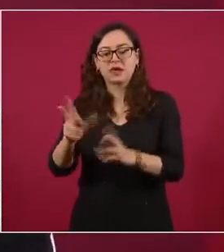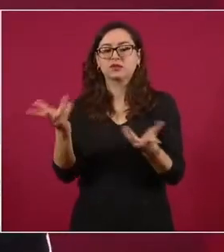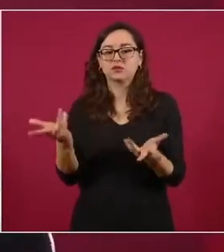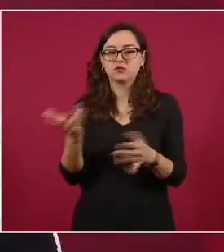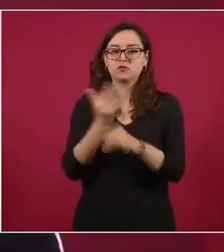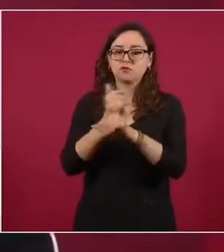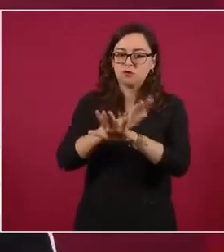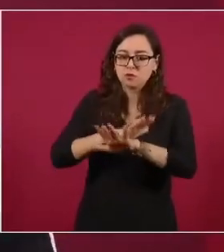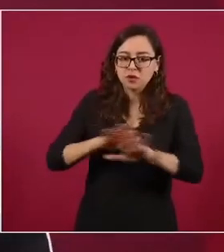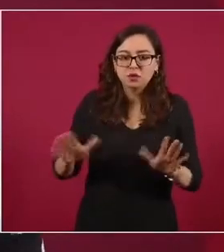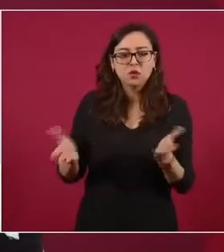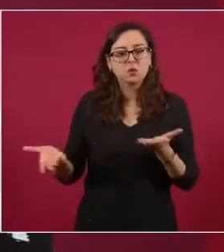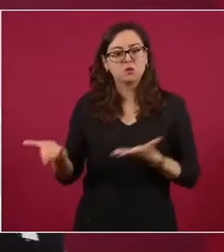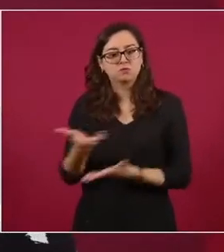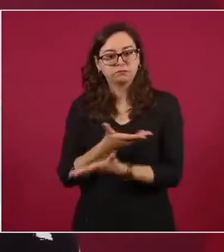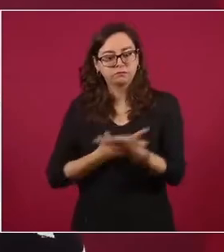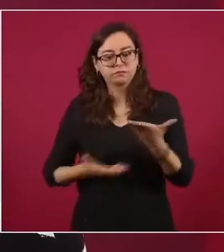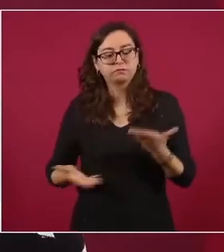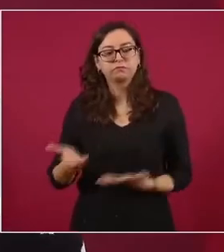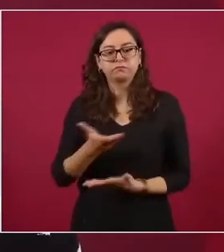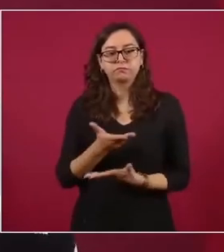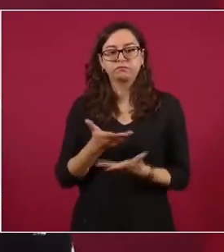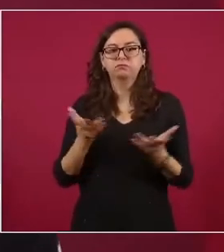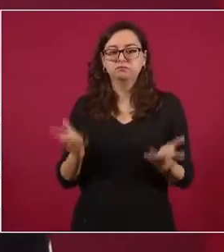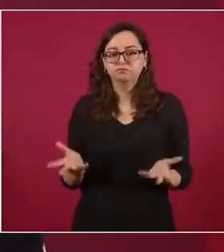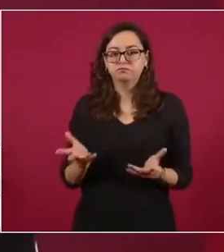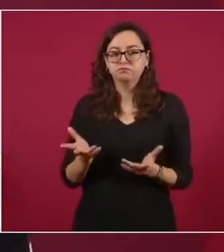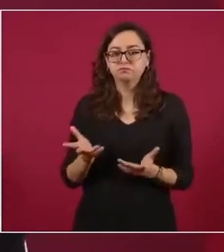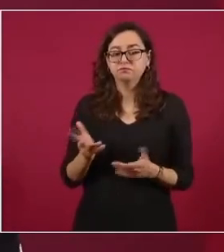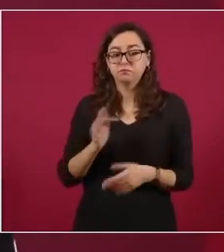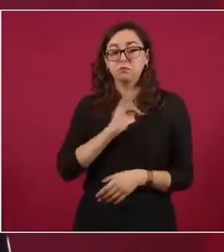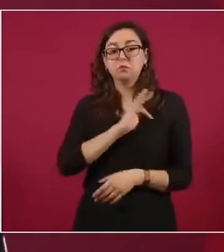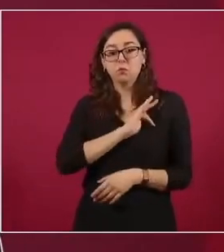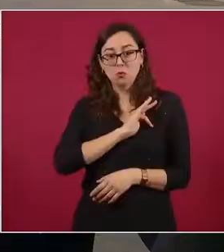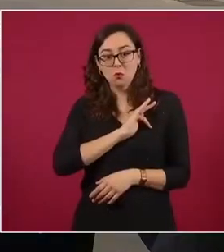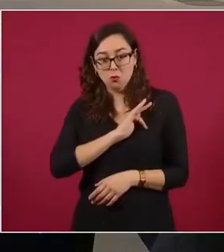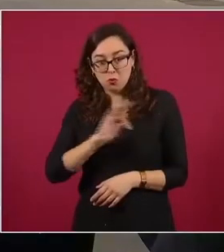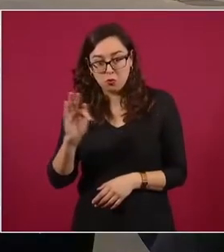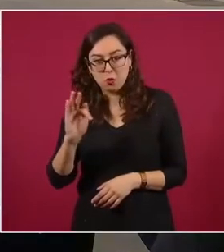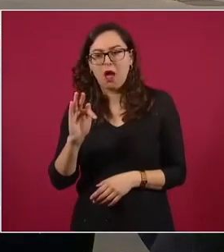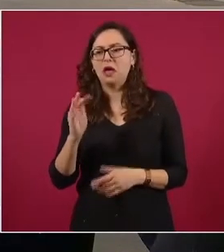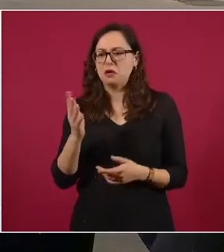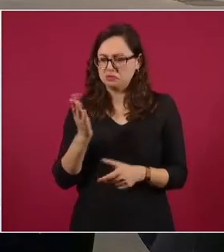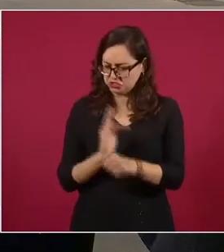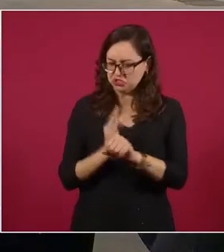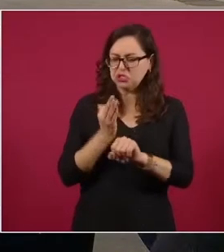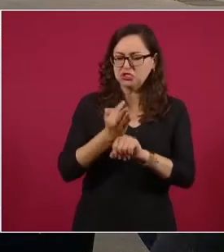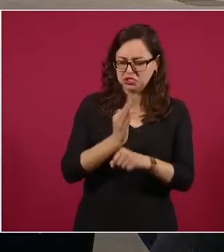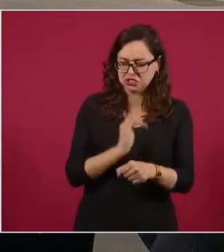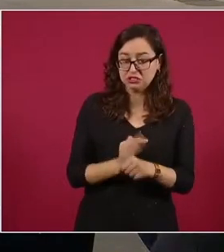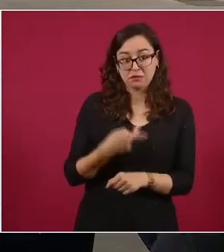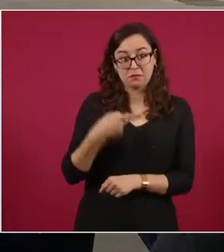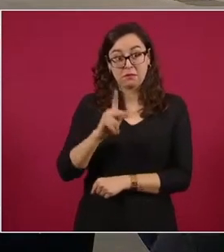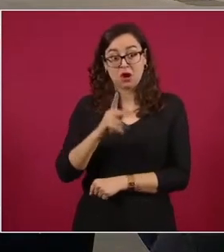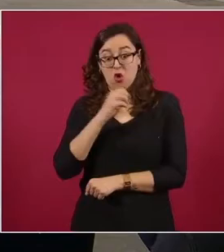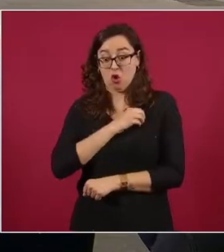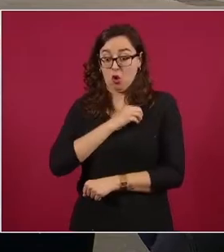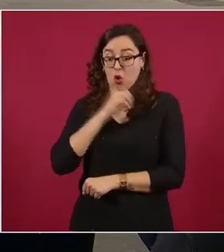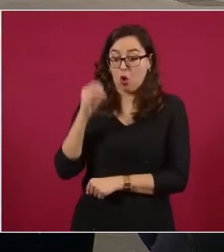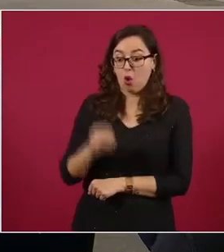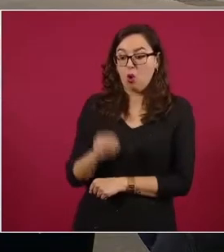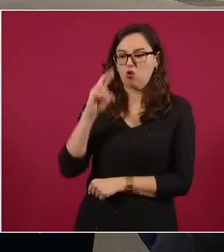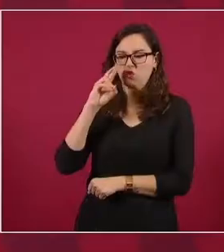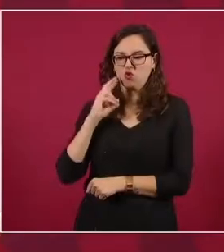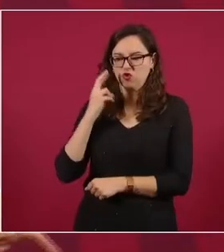informado donde se distinga el humor de las campañas de estigmatización, del odio, del racismo